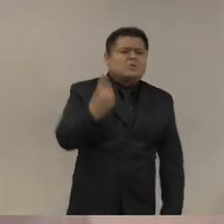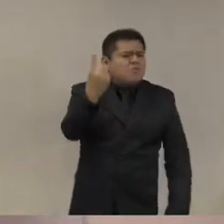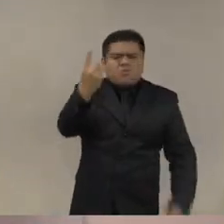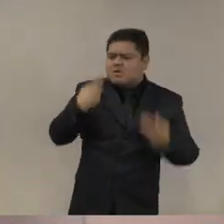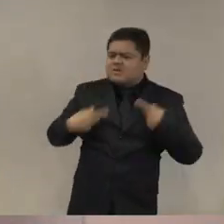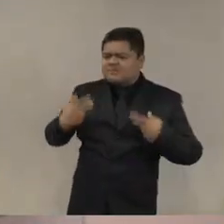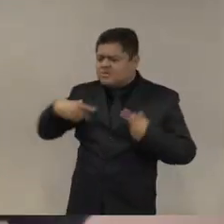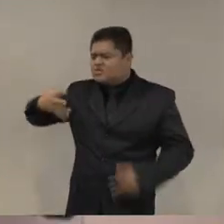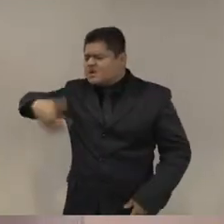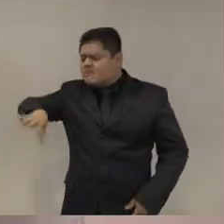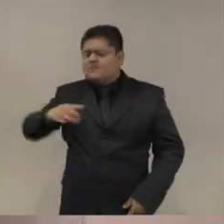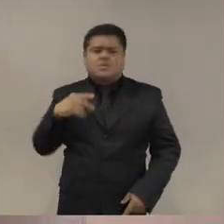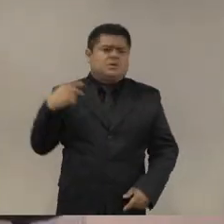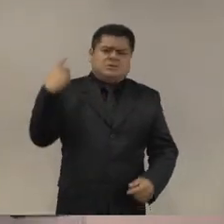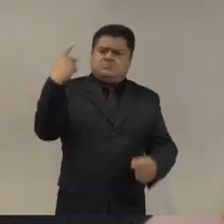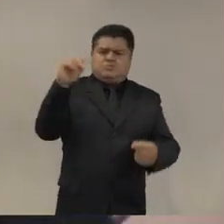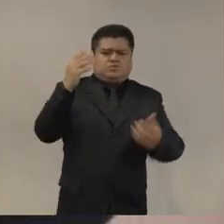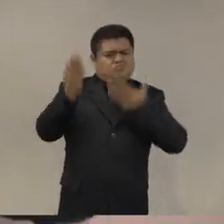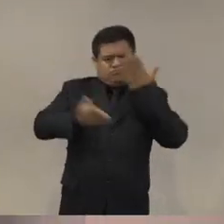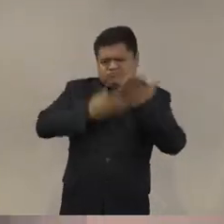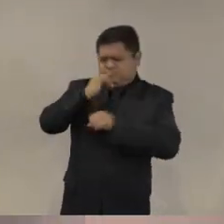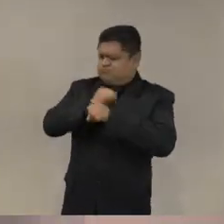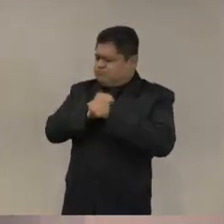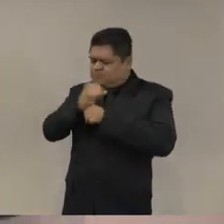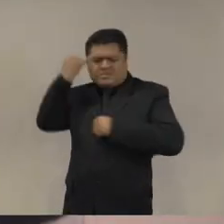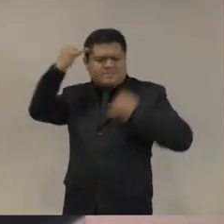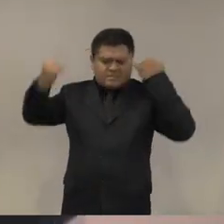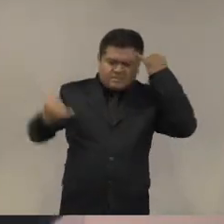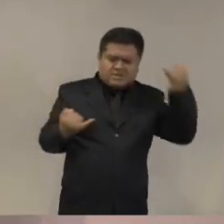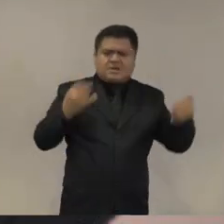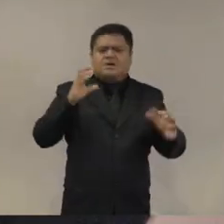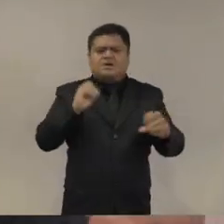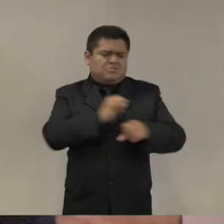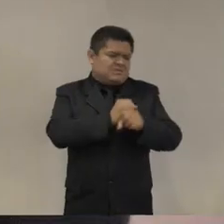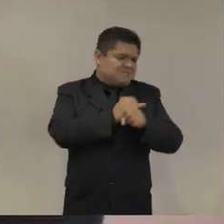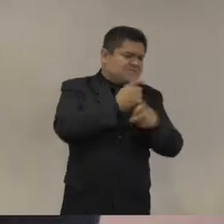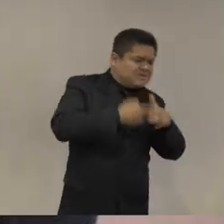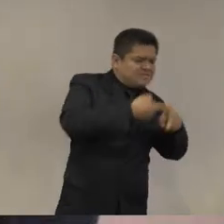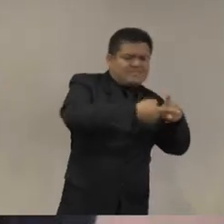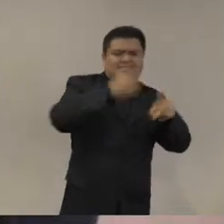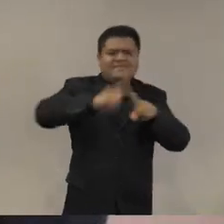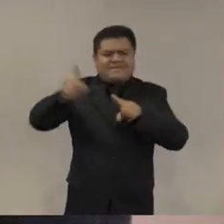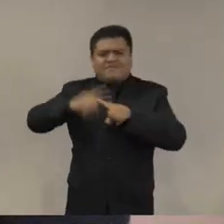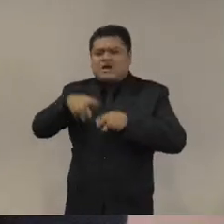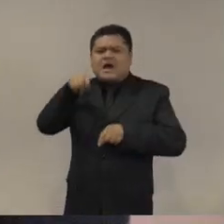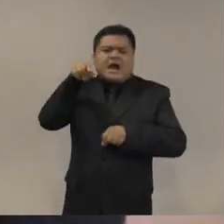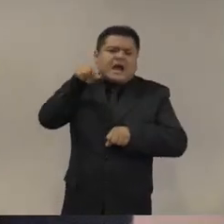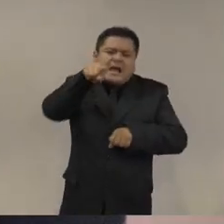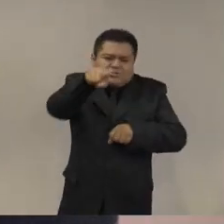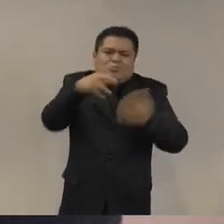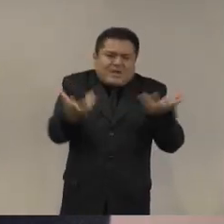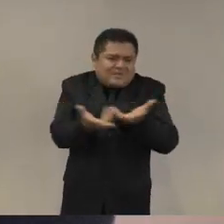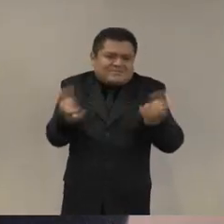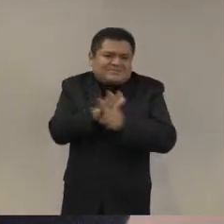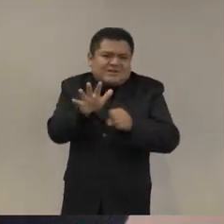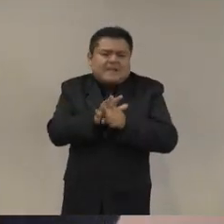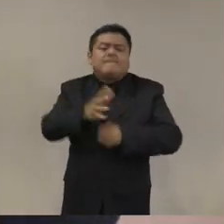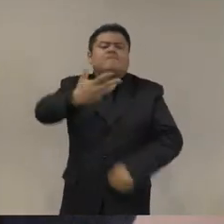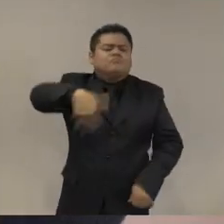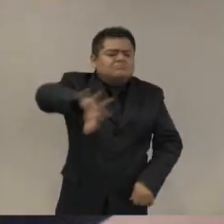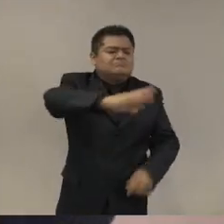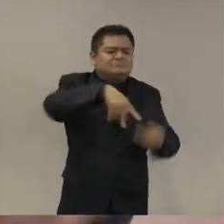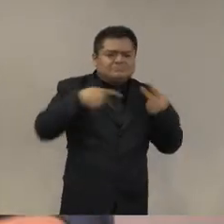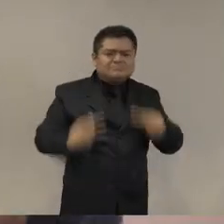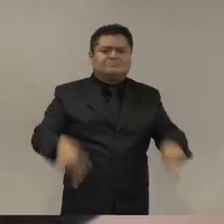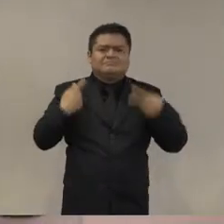estudios en nuestras teorías en nuestra construcción de evidencia en lo que hacemos porque como dice Ernesto ya no se dan abasto los